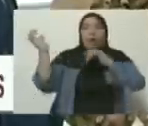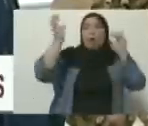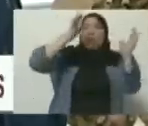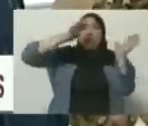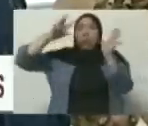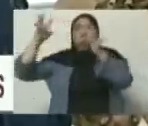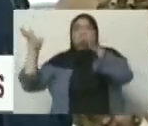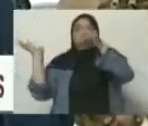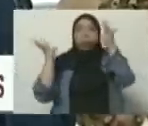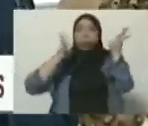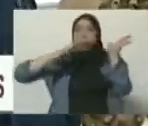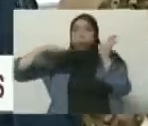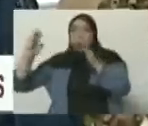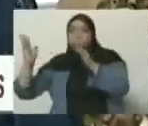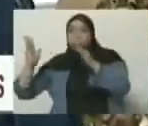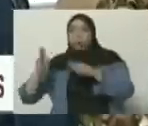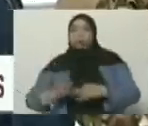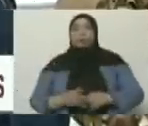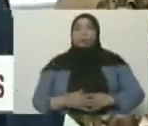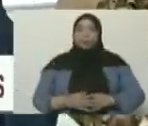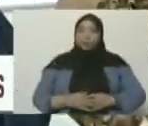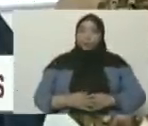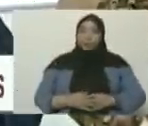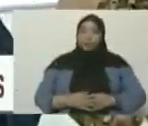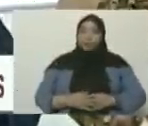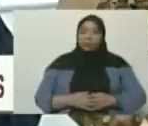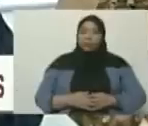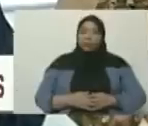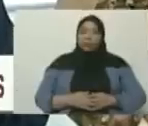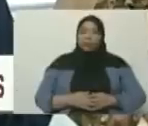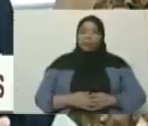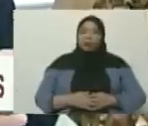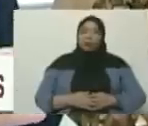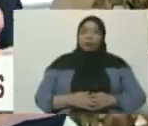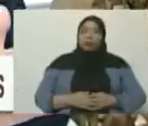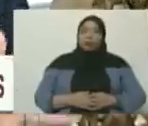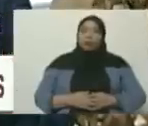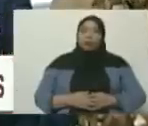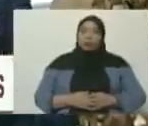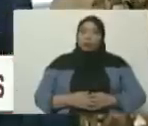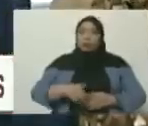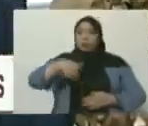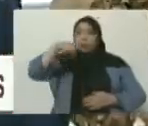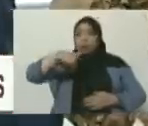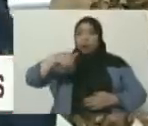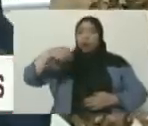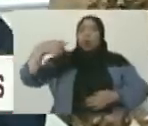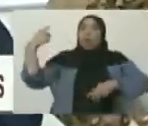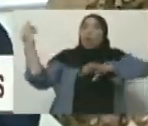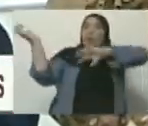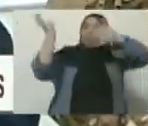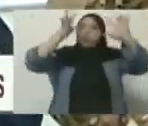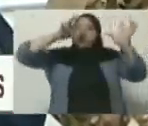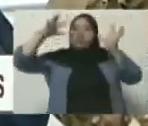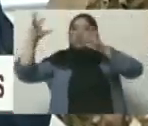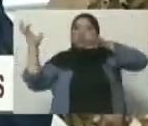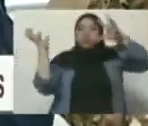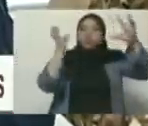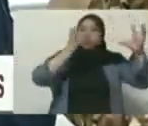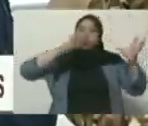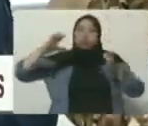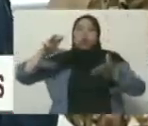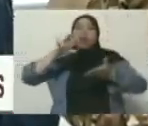igualmente, durante el paso de este ciclón, permanecer